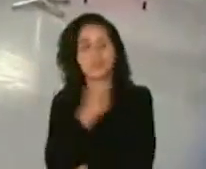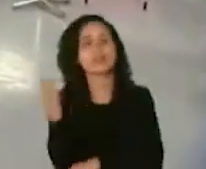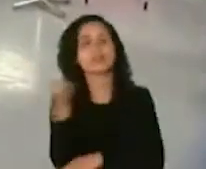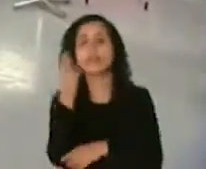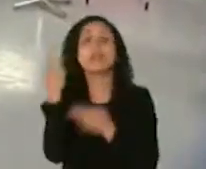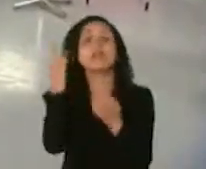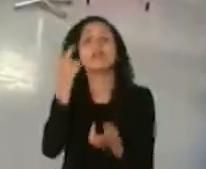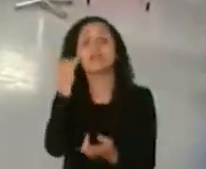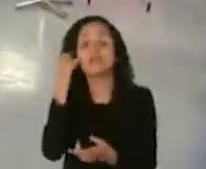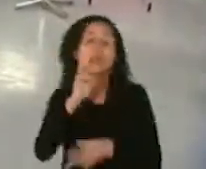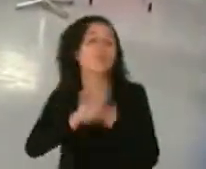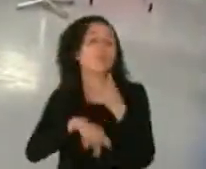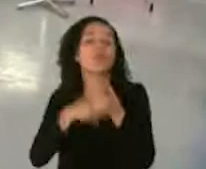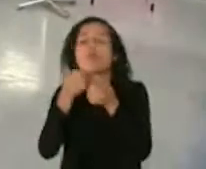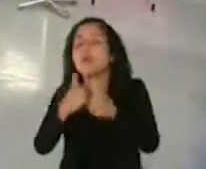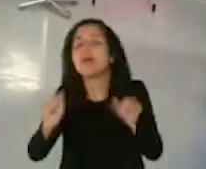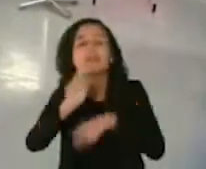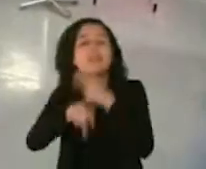vacuna si estás con una